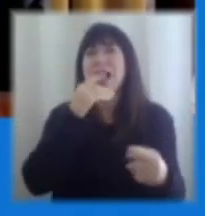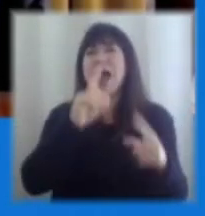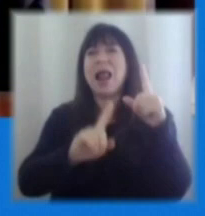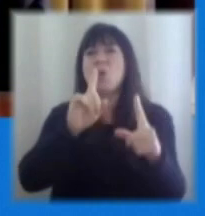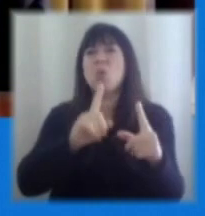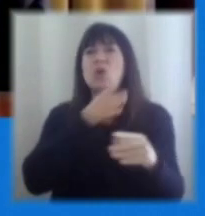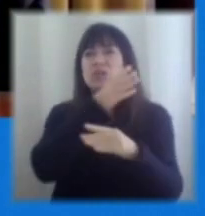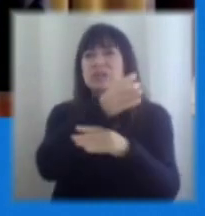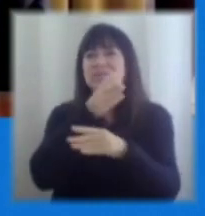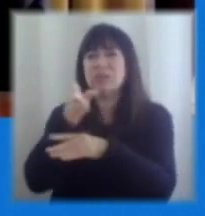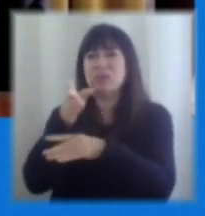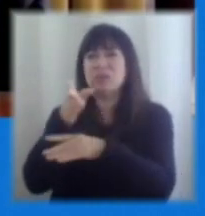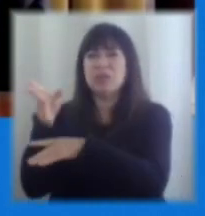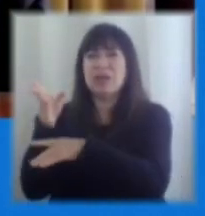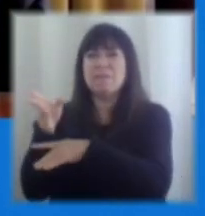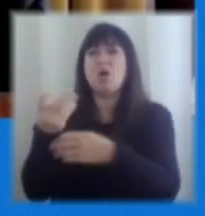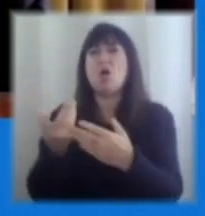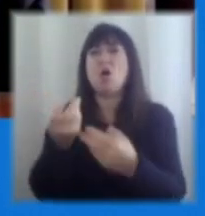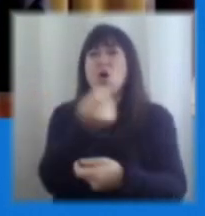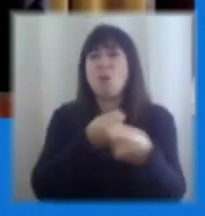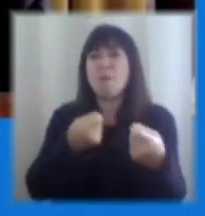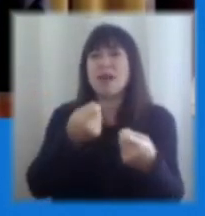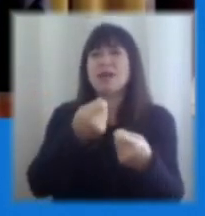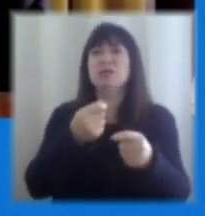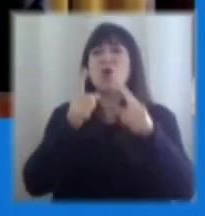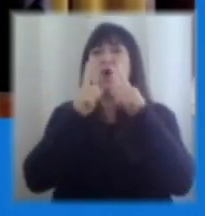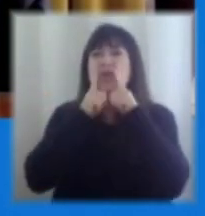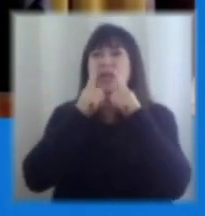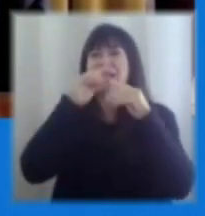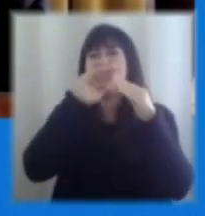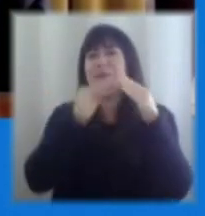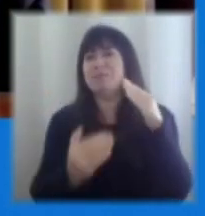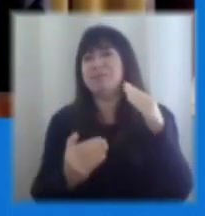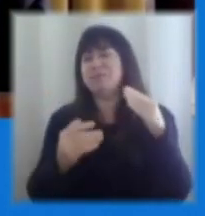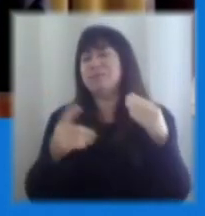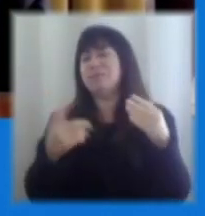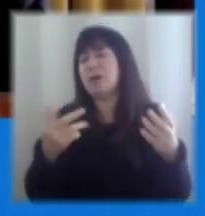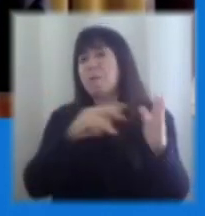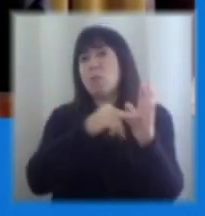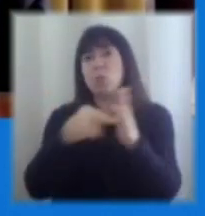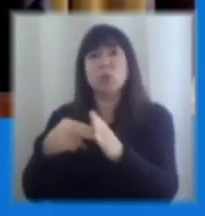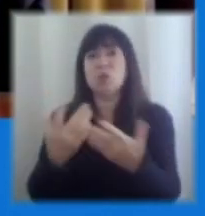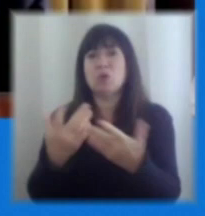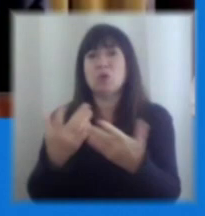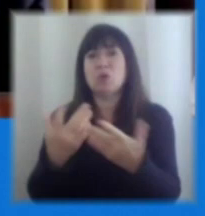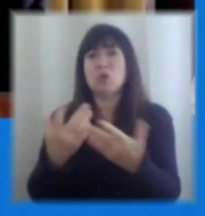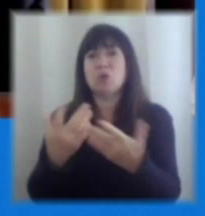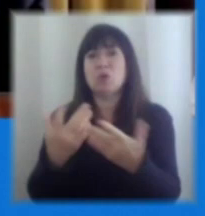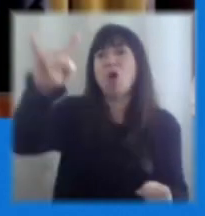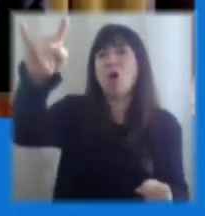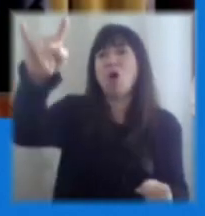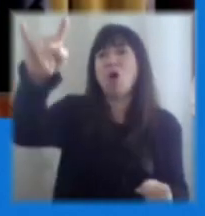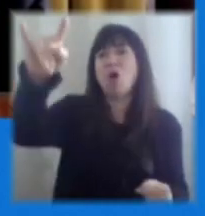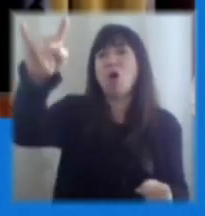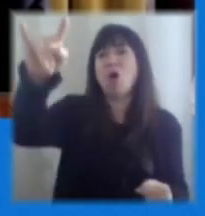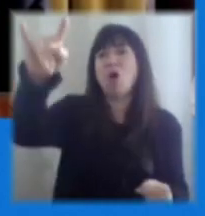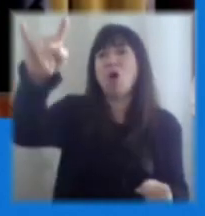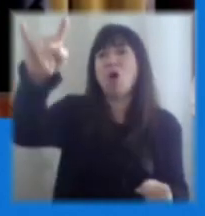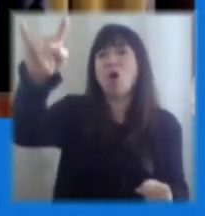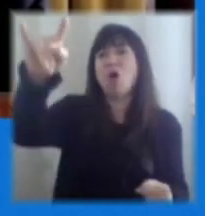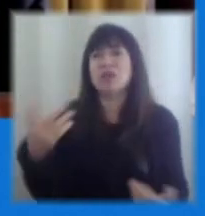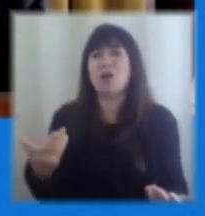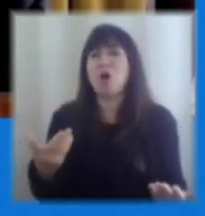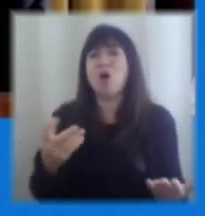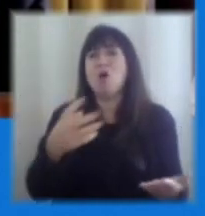comercio la hotelería en fin el sector de línea aérea del champorte el sector de salud privada por ejemplo